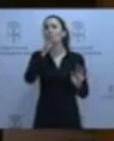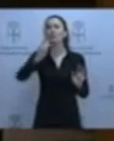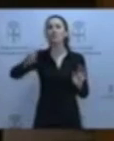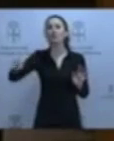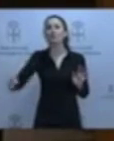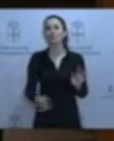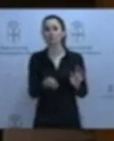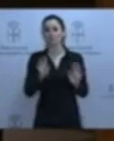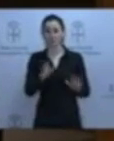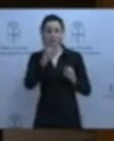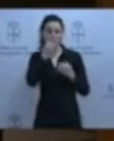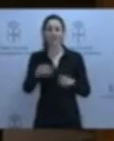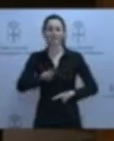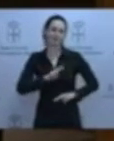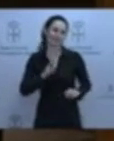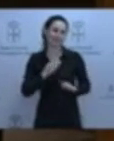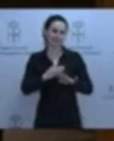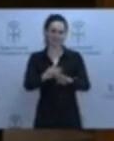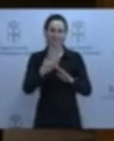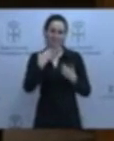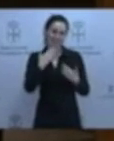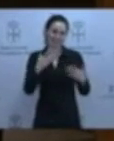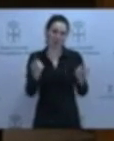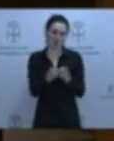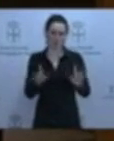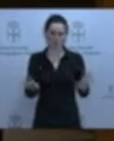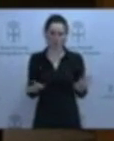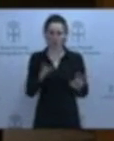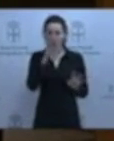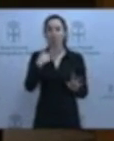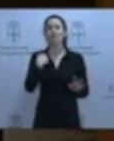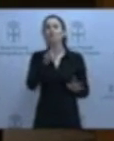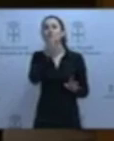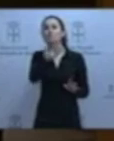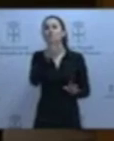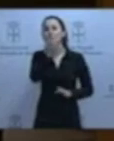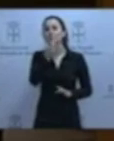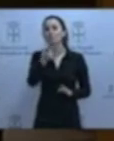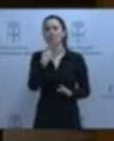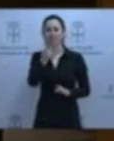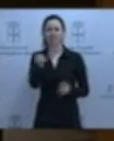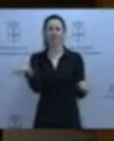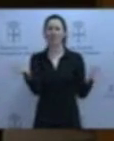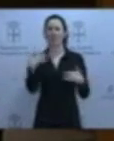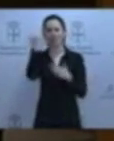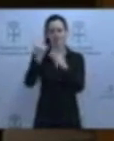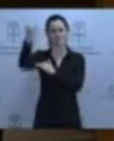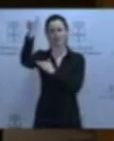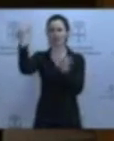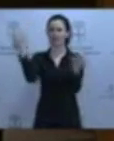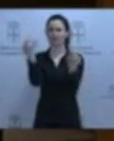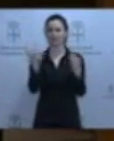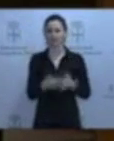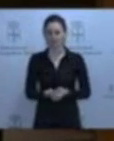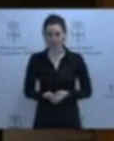pero bueno, me vale la respuesta escueta porque se los voy a contar yo, porque no es muy difícil imaginarse cuáles son sus motivos.